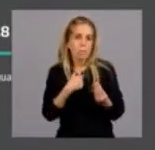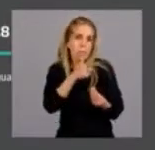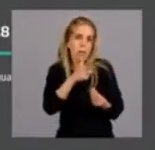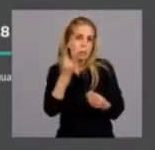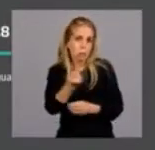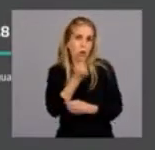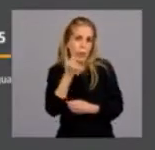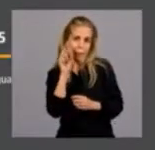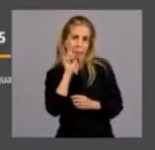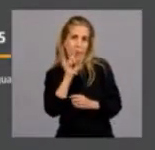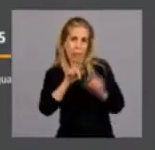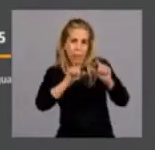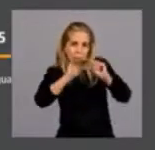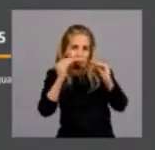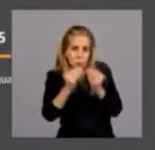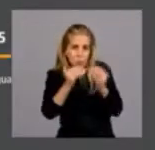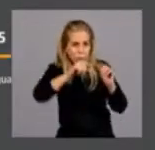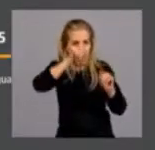importante.